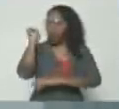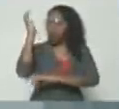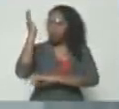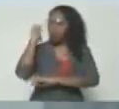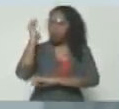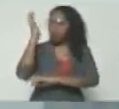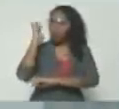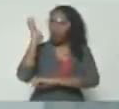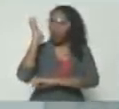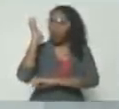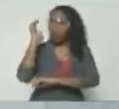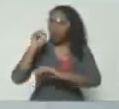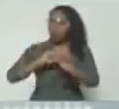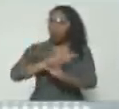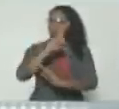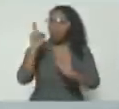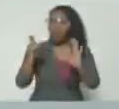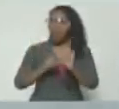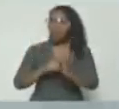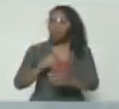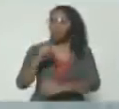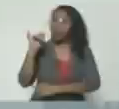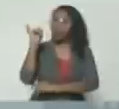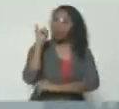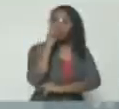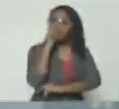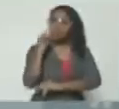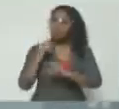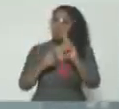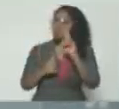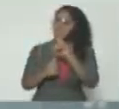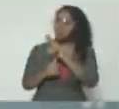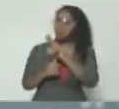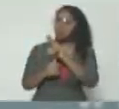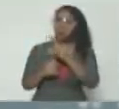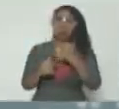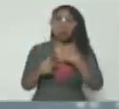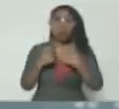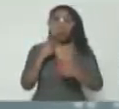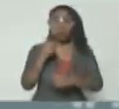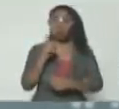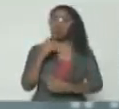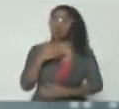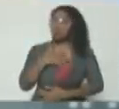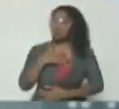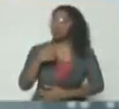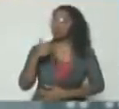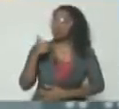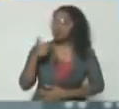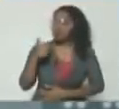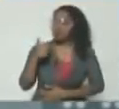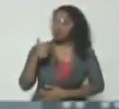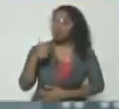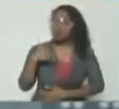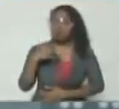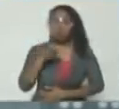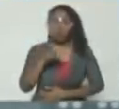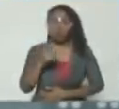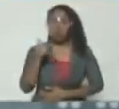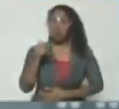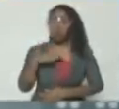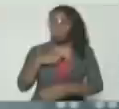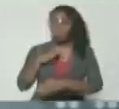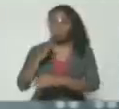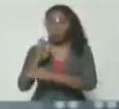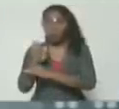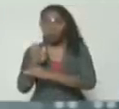General de Fede Cámara? Yo le dije, me parece muy bien, vamos a